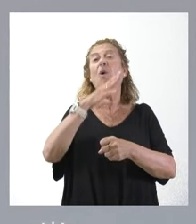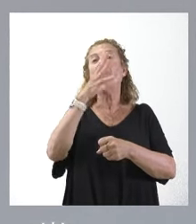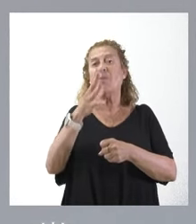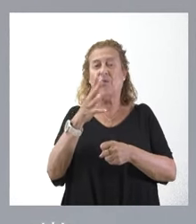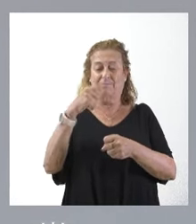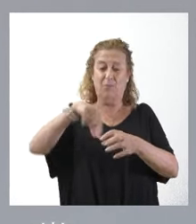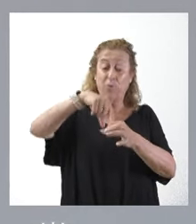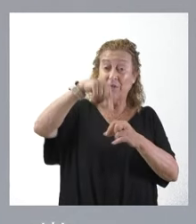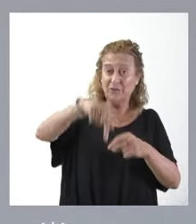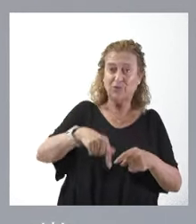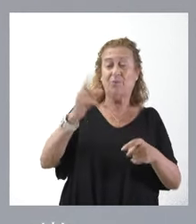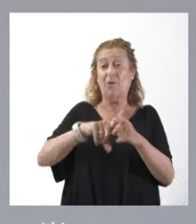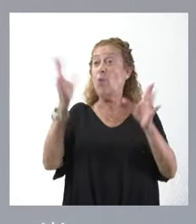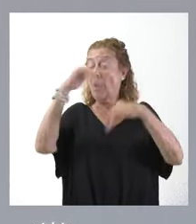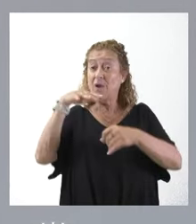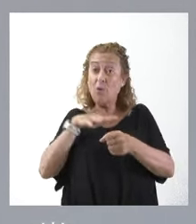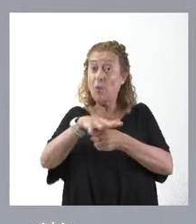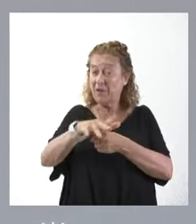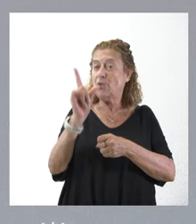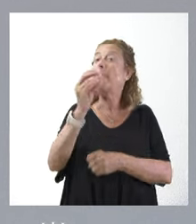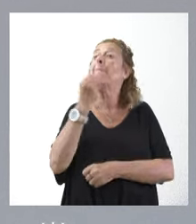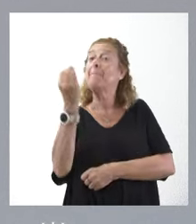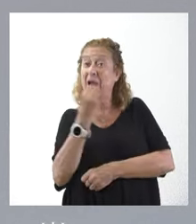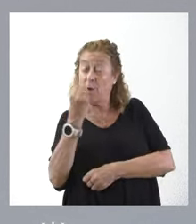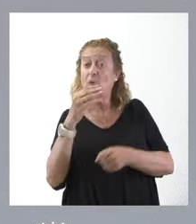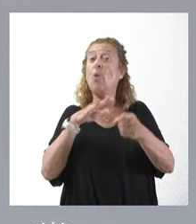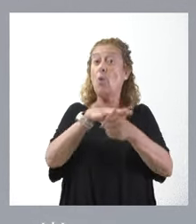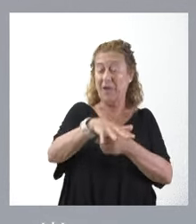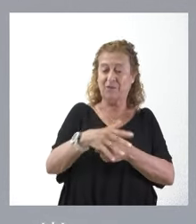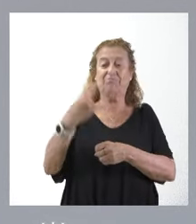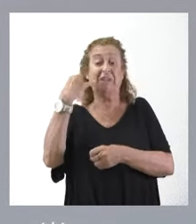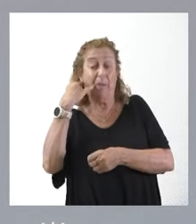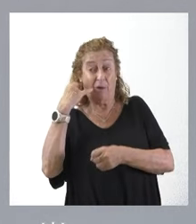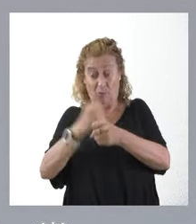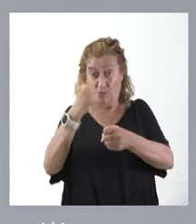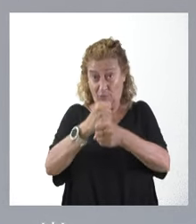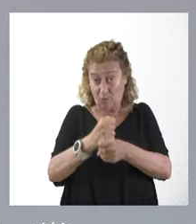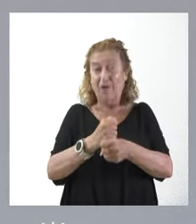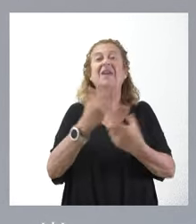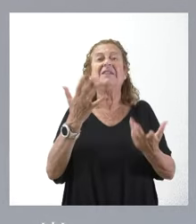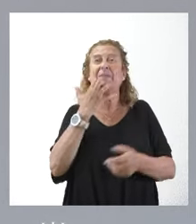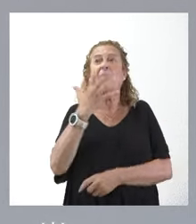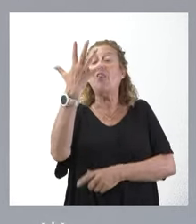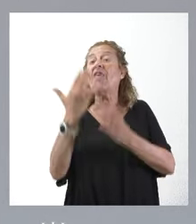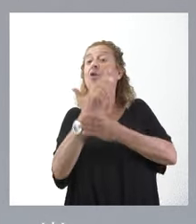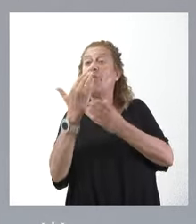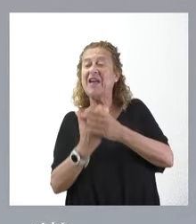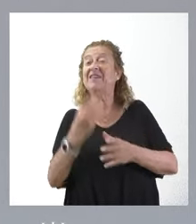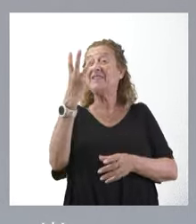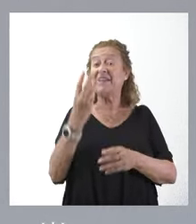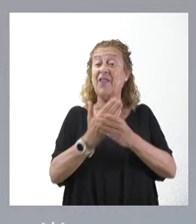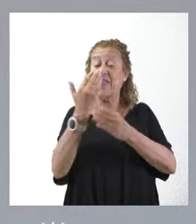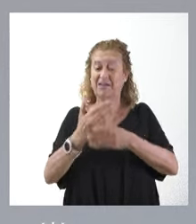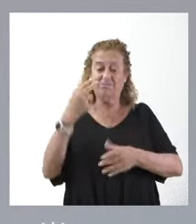frente a que no estén cubiertos, es mejor que estén cubiertos en teletrabajo. Si, por ejemplo, de los cinco días, tres días hay presencia